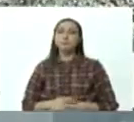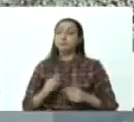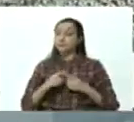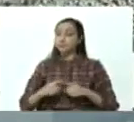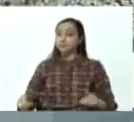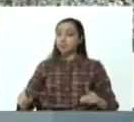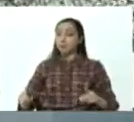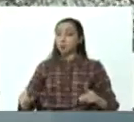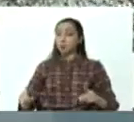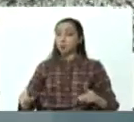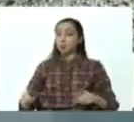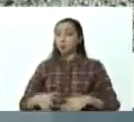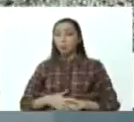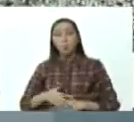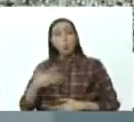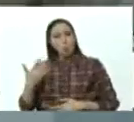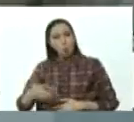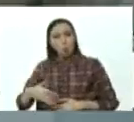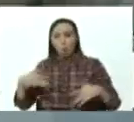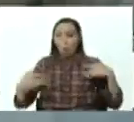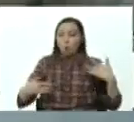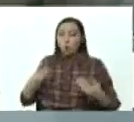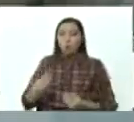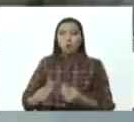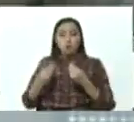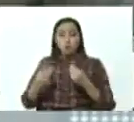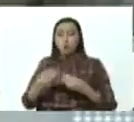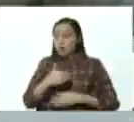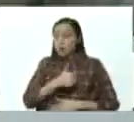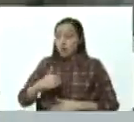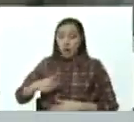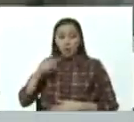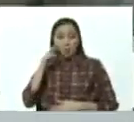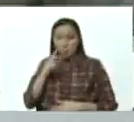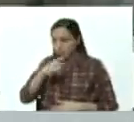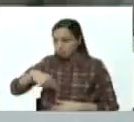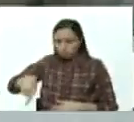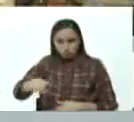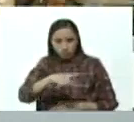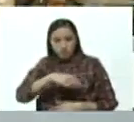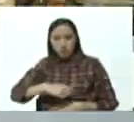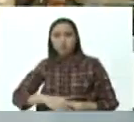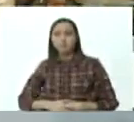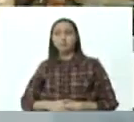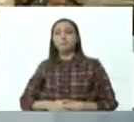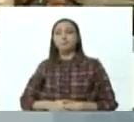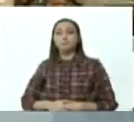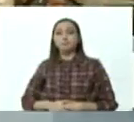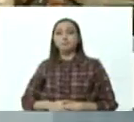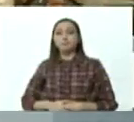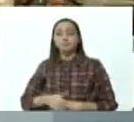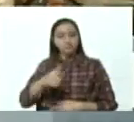tenemos estamos muy contentos y queremos que ustedes lo vean lo perciban